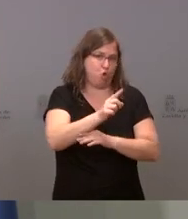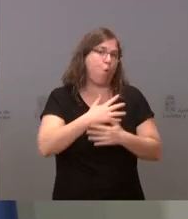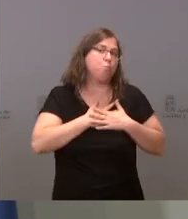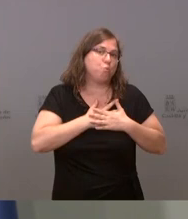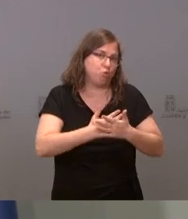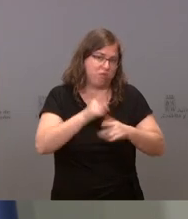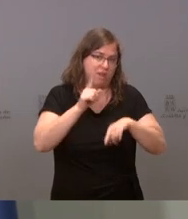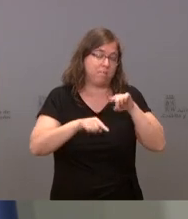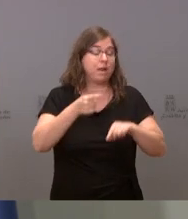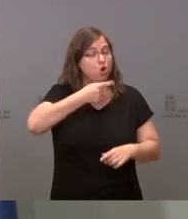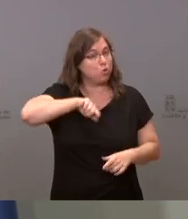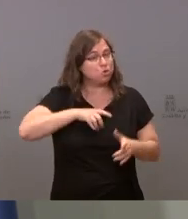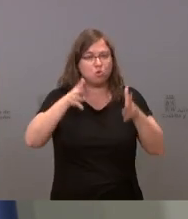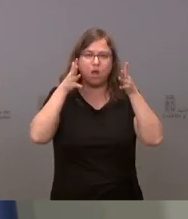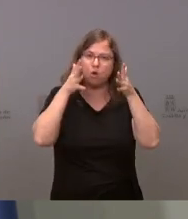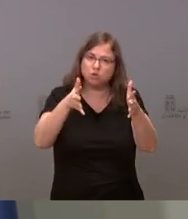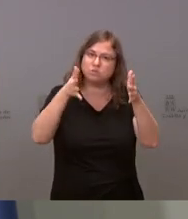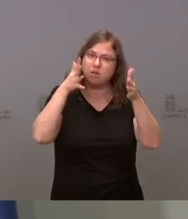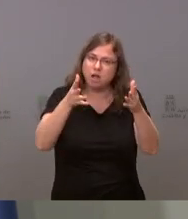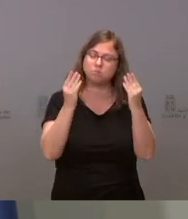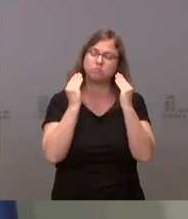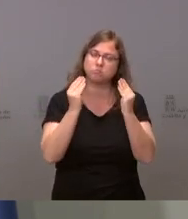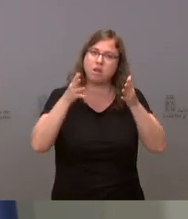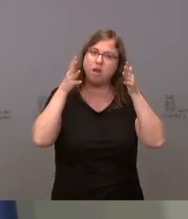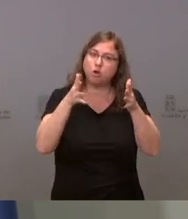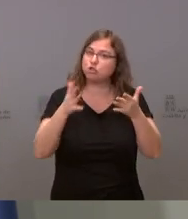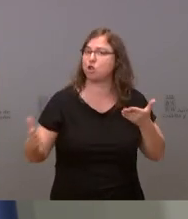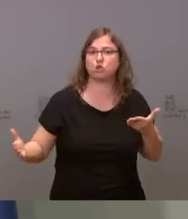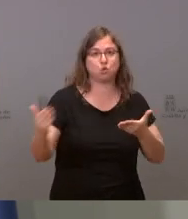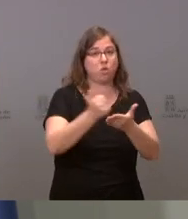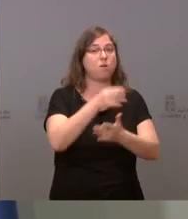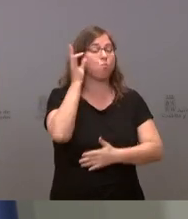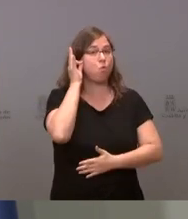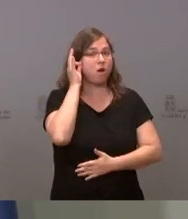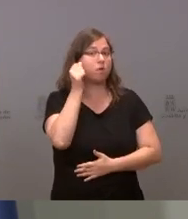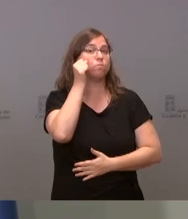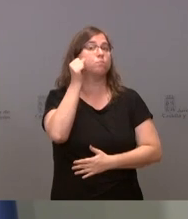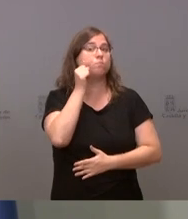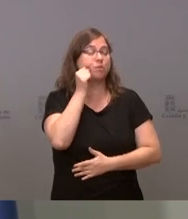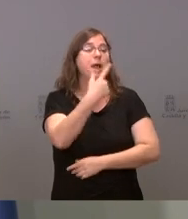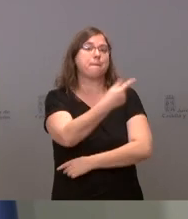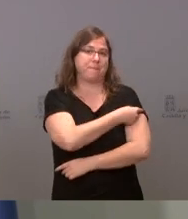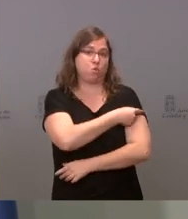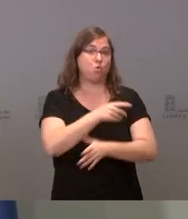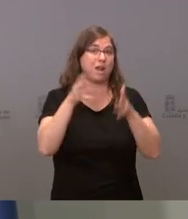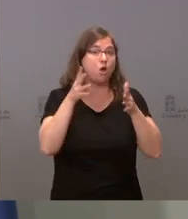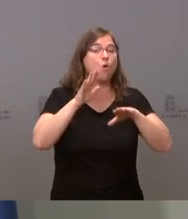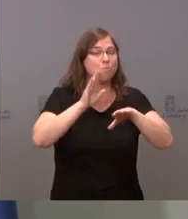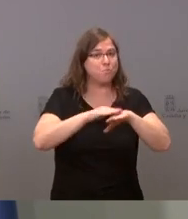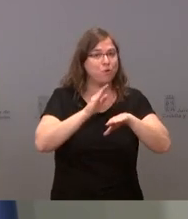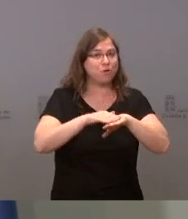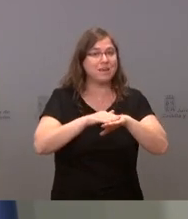muy intensamente a todas las embarazadas que se vacunen. ¿Por qué? Porque lo que estamos viendo es que la relación